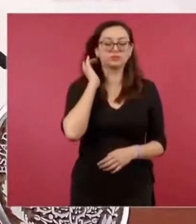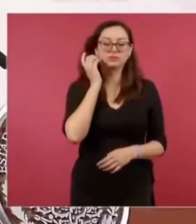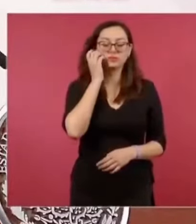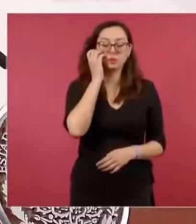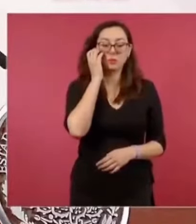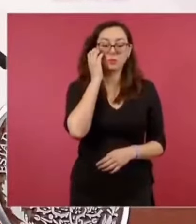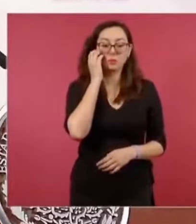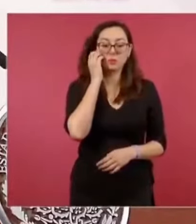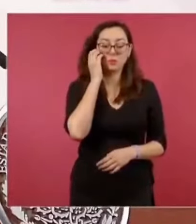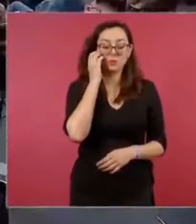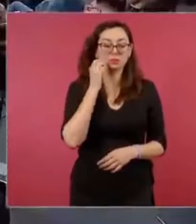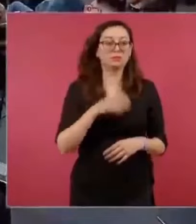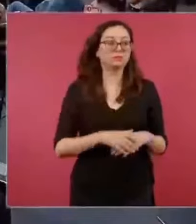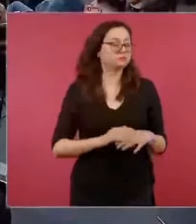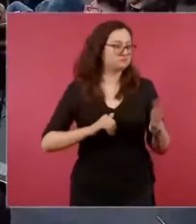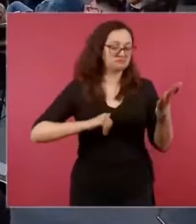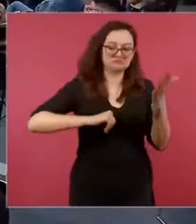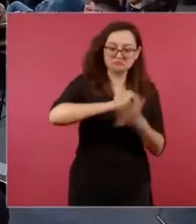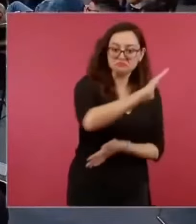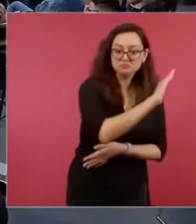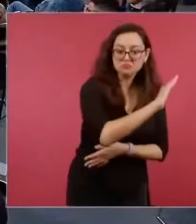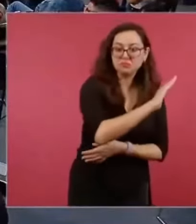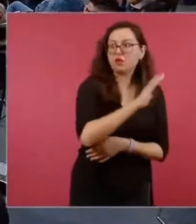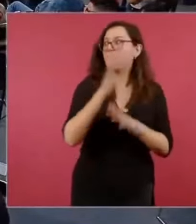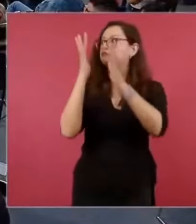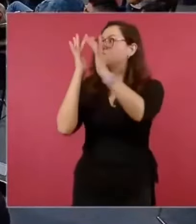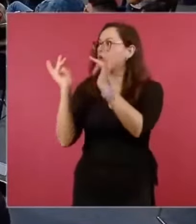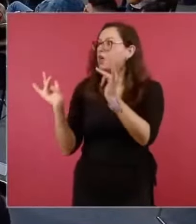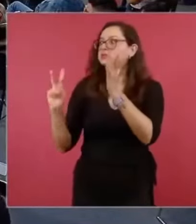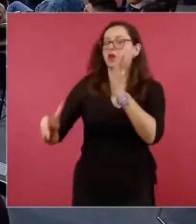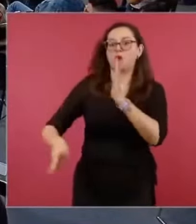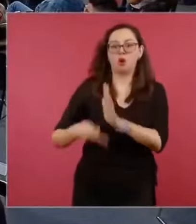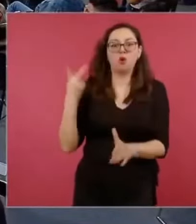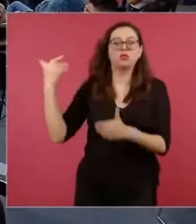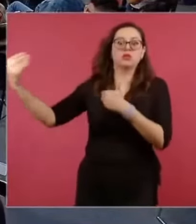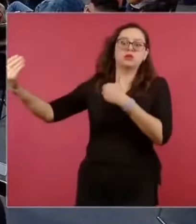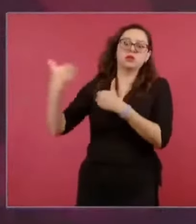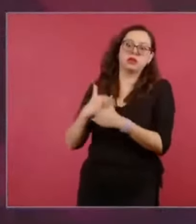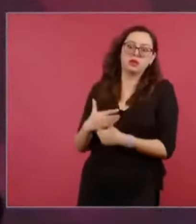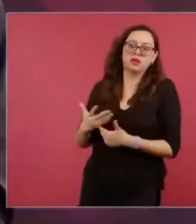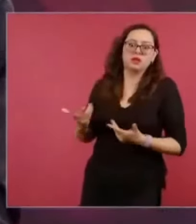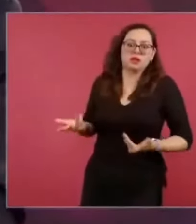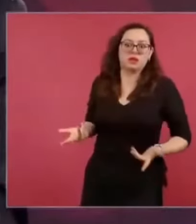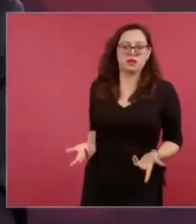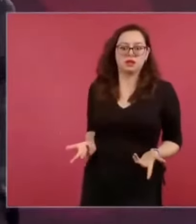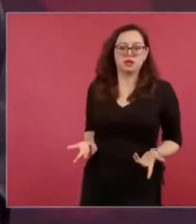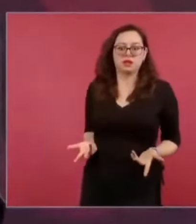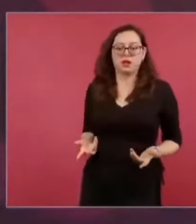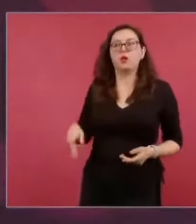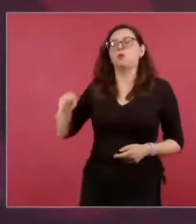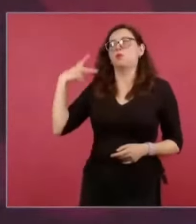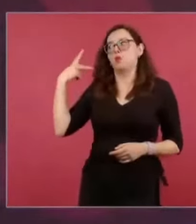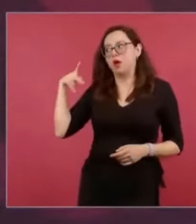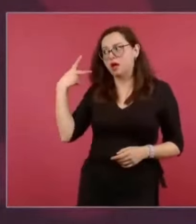vuelven los franceses, por eso la Batalla de Puebla de 1862.